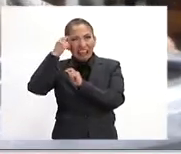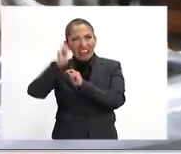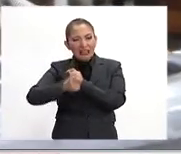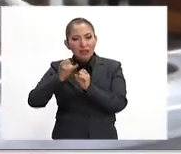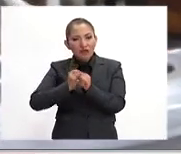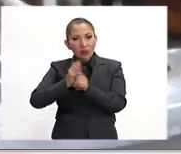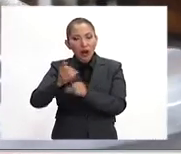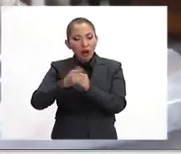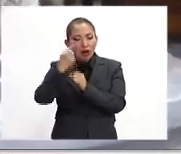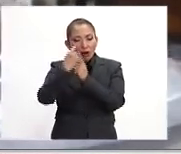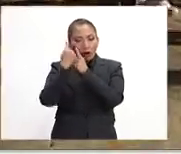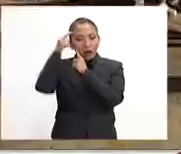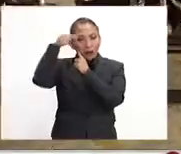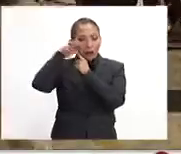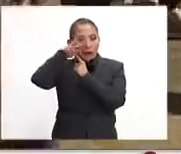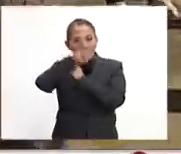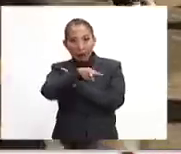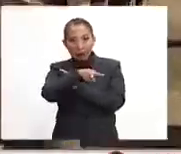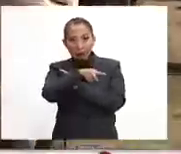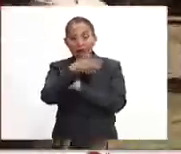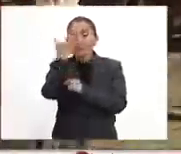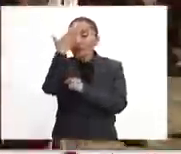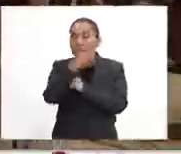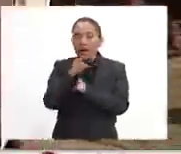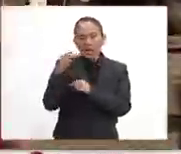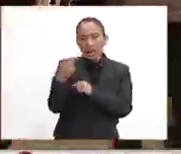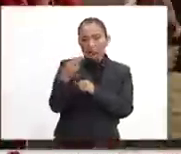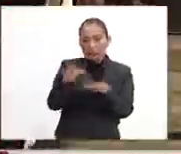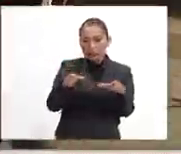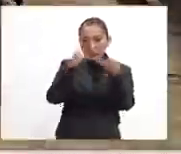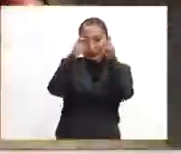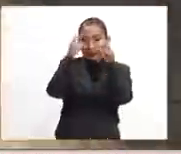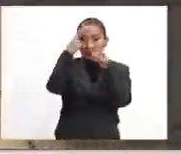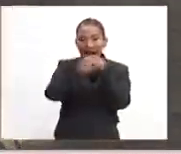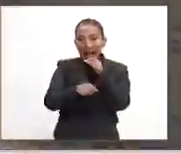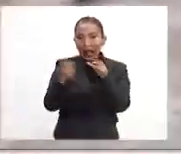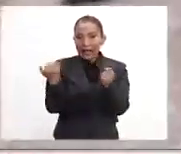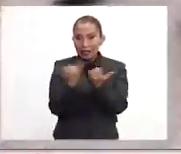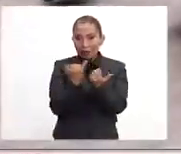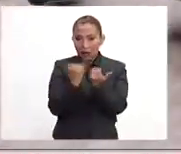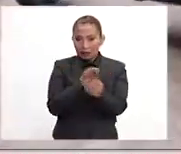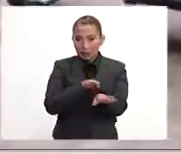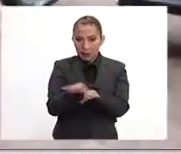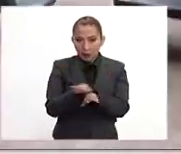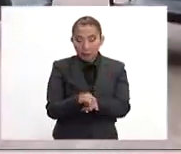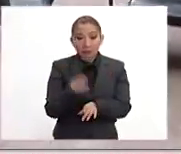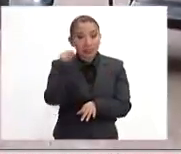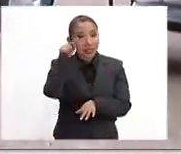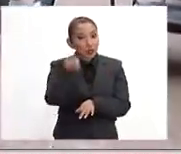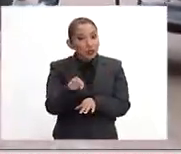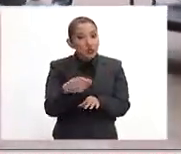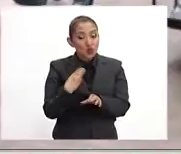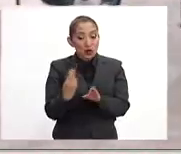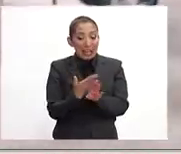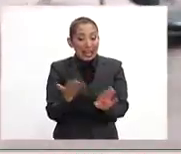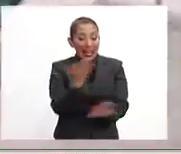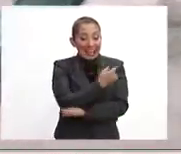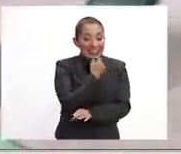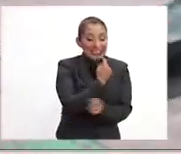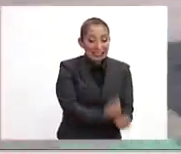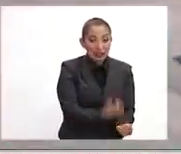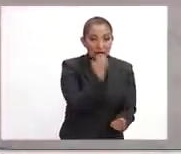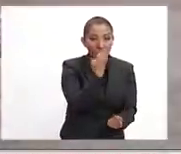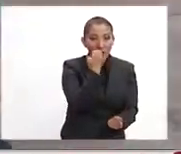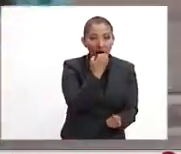a través del nervio para poder ver. Lo que sí sé es que necesitas anteojos para tener un mismo desempeño. Si tú los hubieras necesitado de niño en la